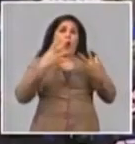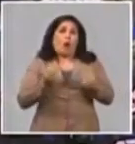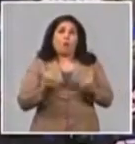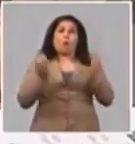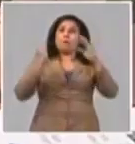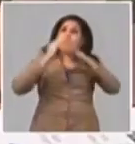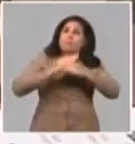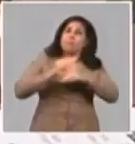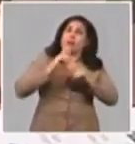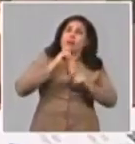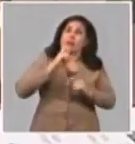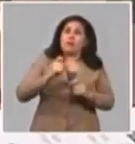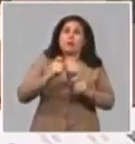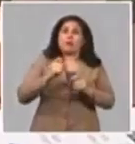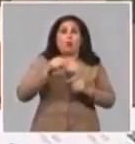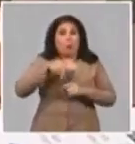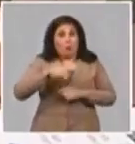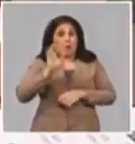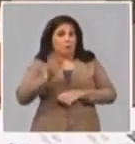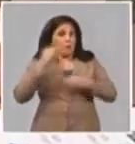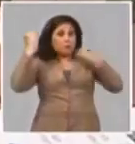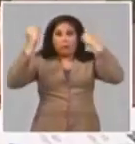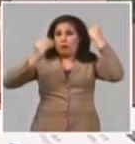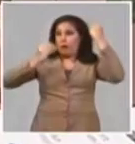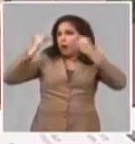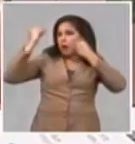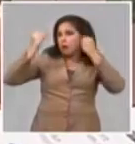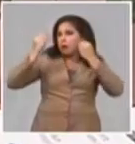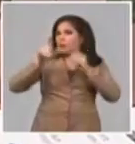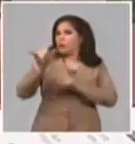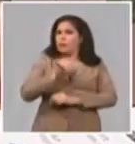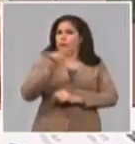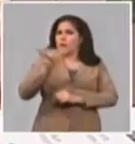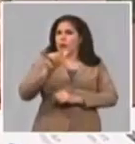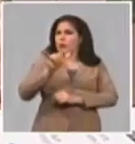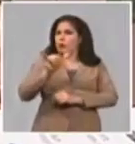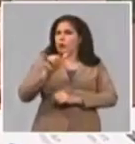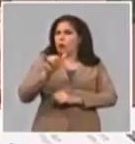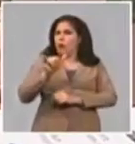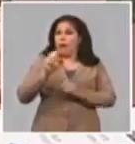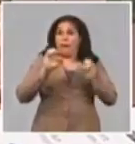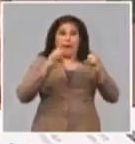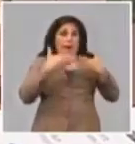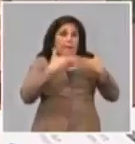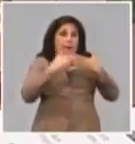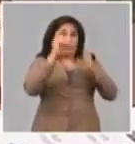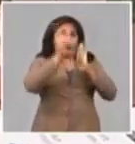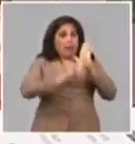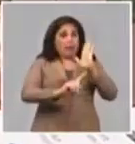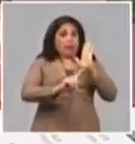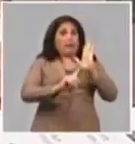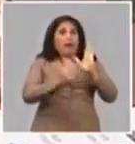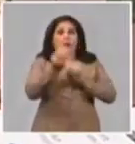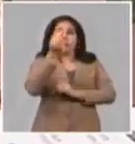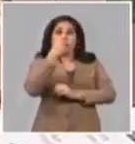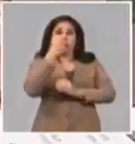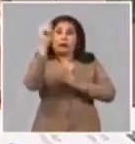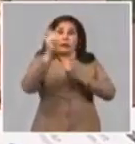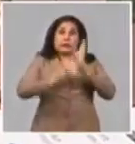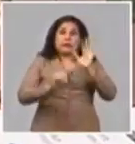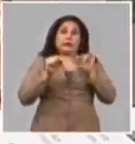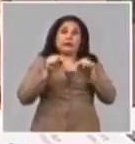necesitan y tienen más agua y hoy mismo estábamos analizando que al igual que le pasa a la unión eléctrica que se está consumiendo